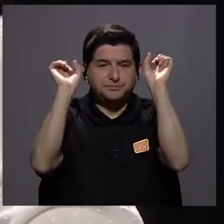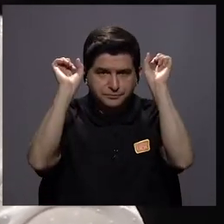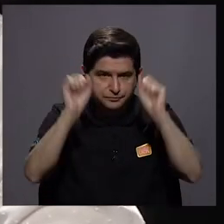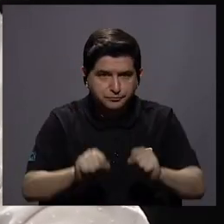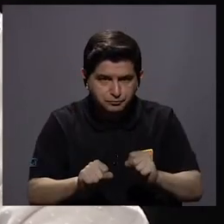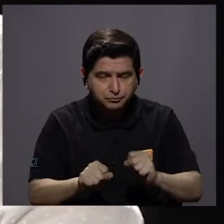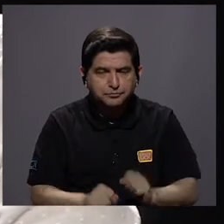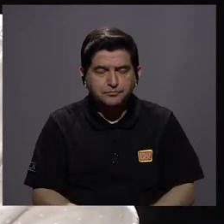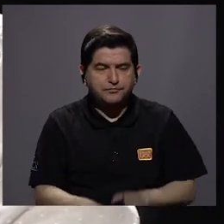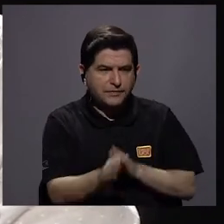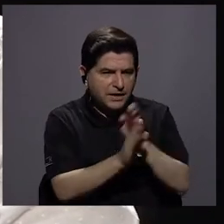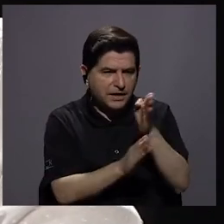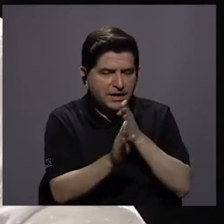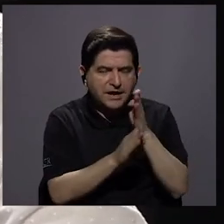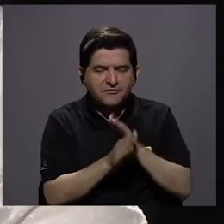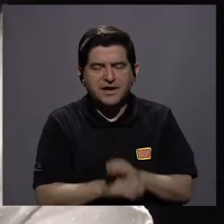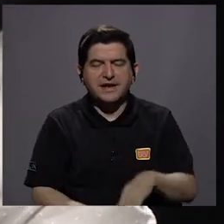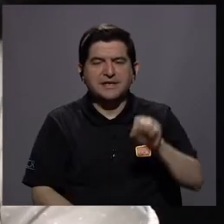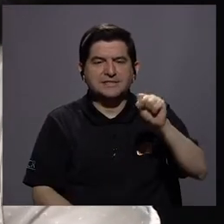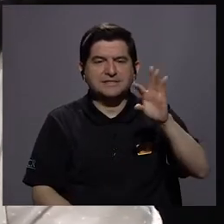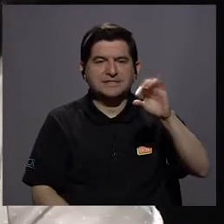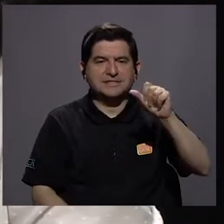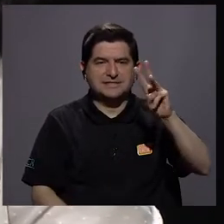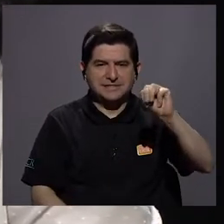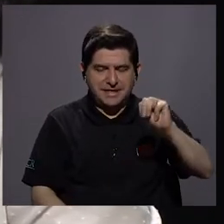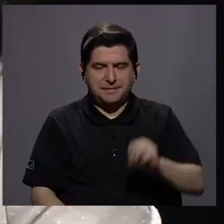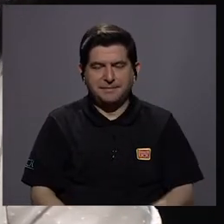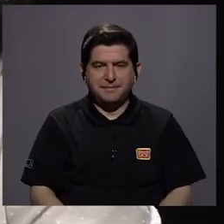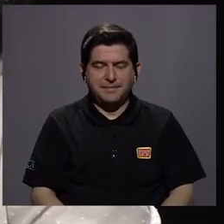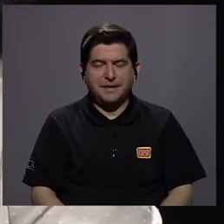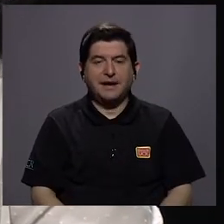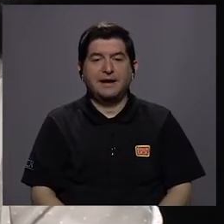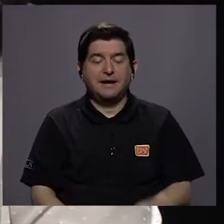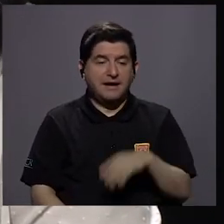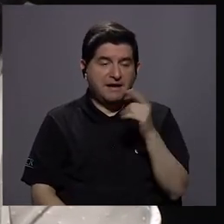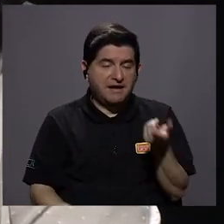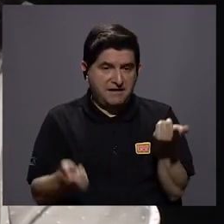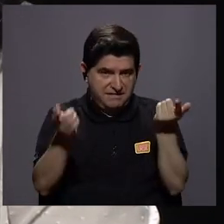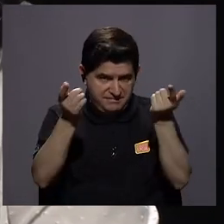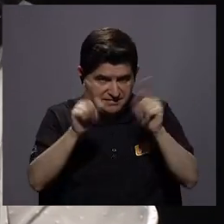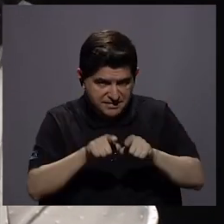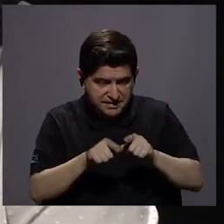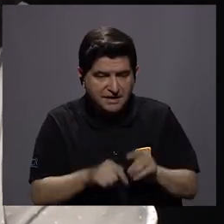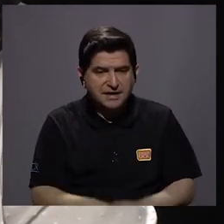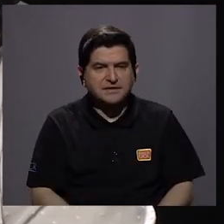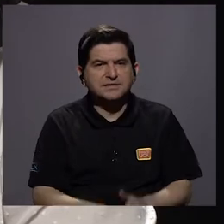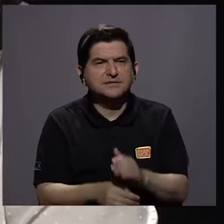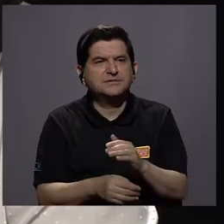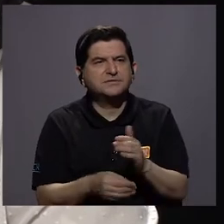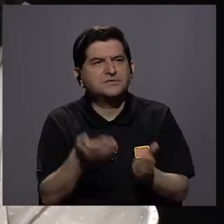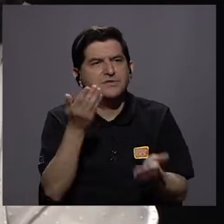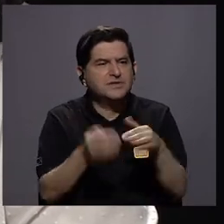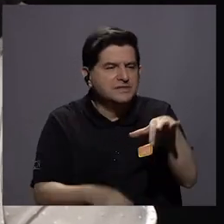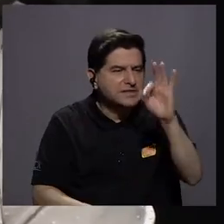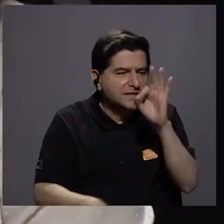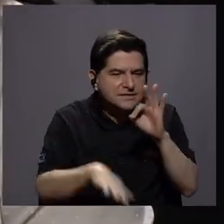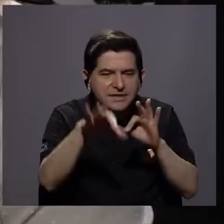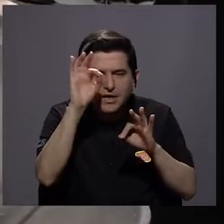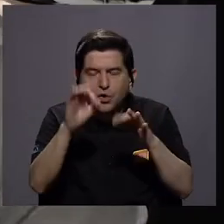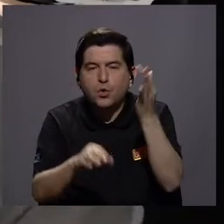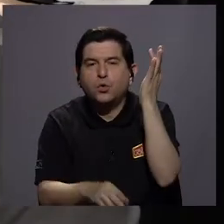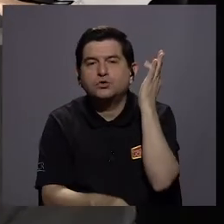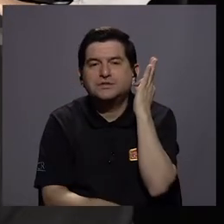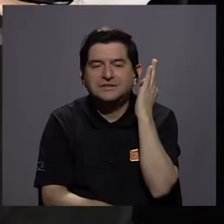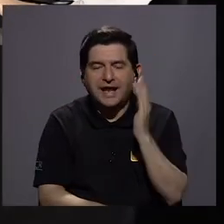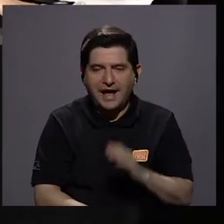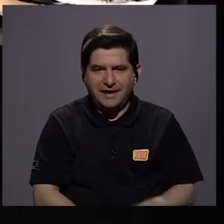carreras STEM. Entonces, está la parte de pescar o encontrar esas mujeres que